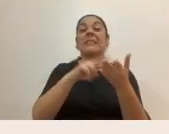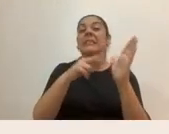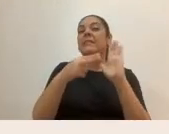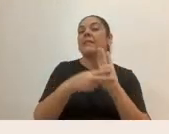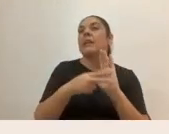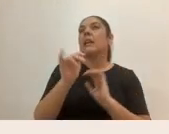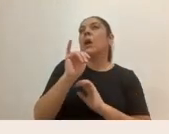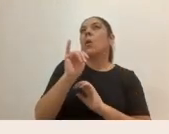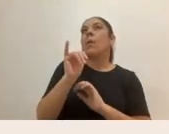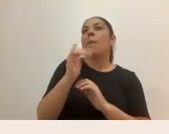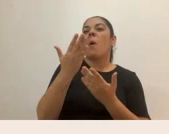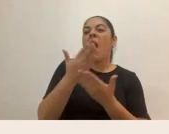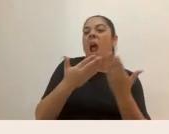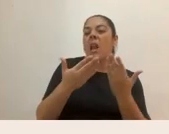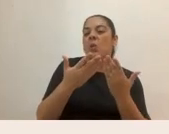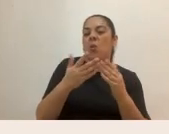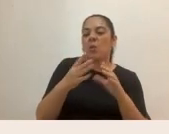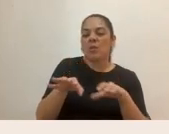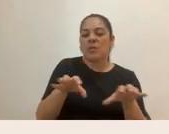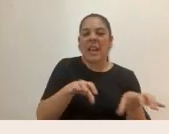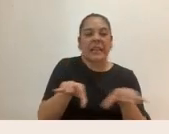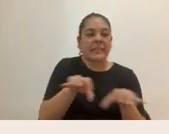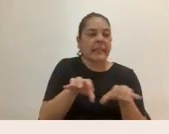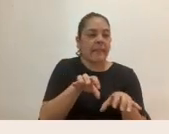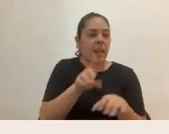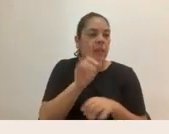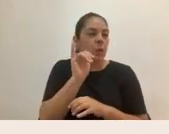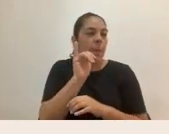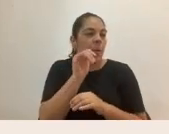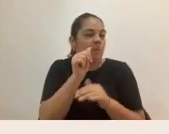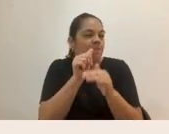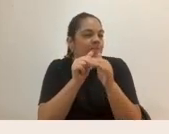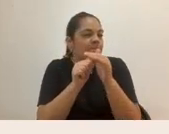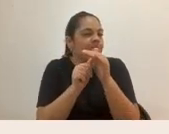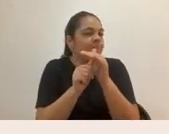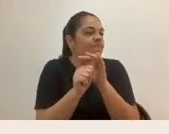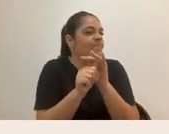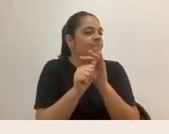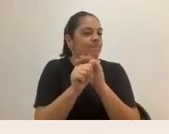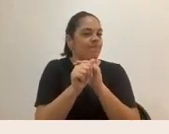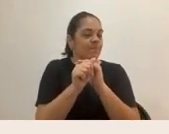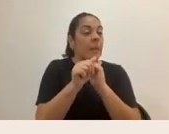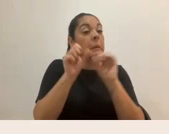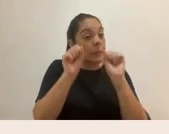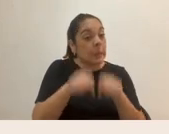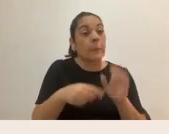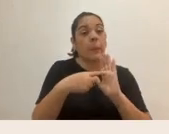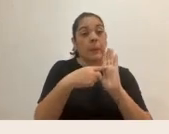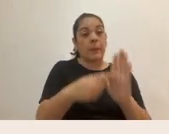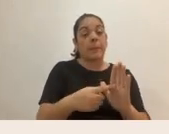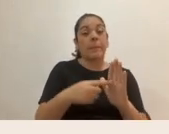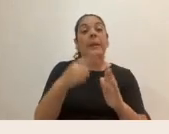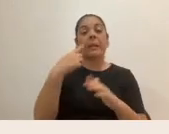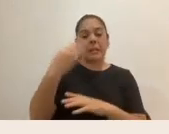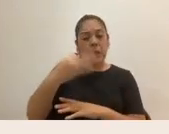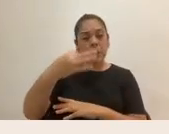y machistas que son muy sutiles y que se evidencian en la cotidianidad, en las relaciones que tenemos